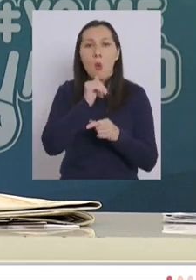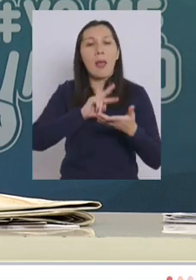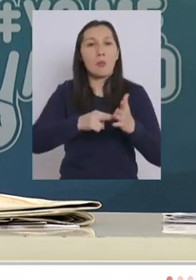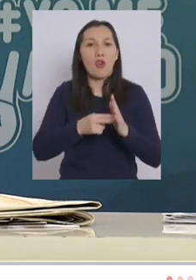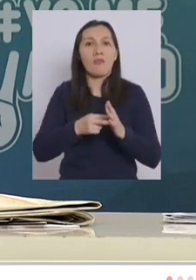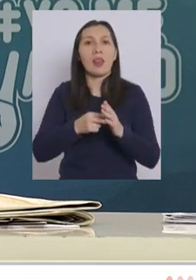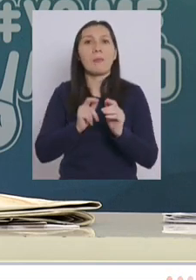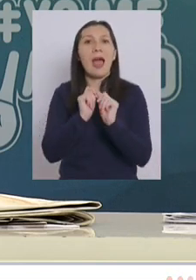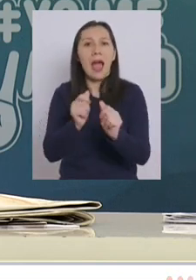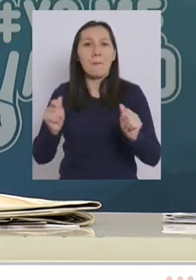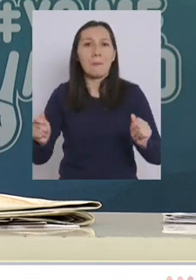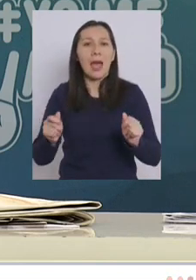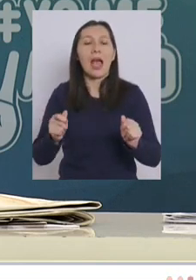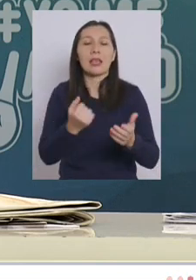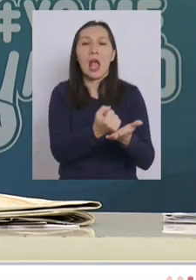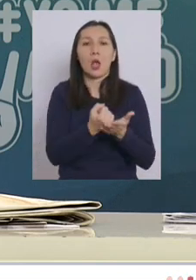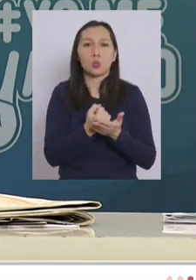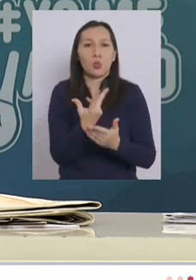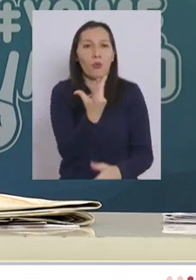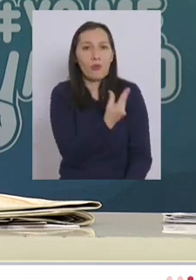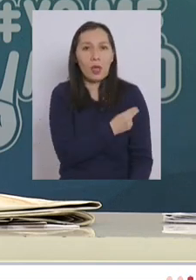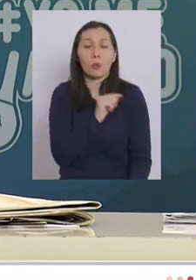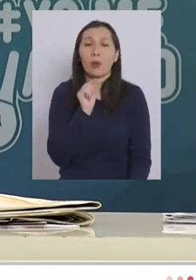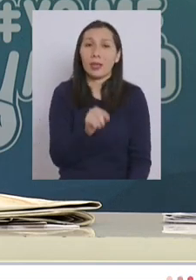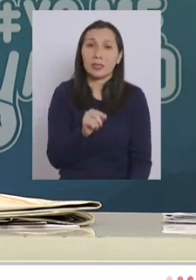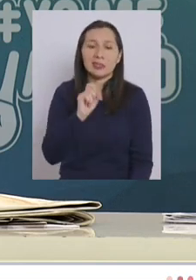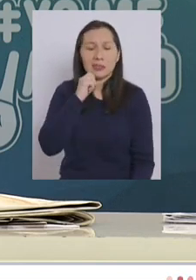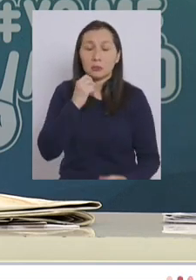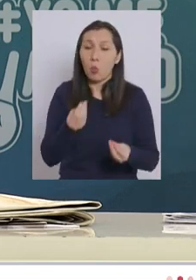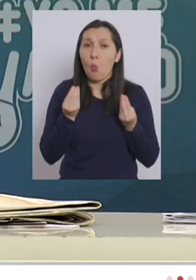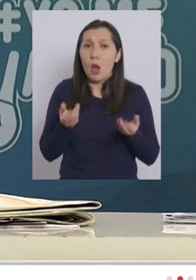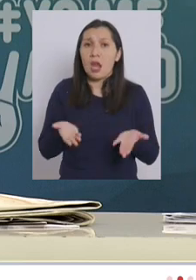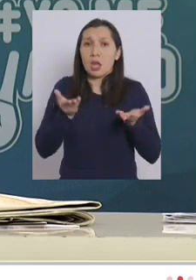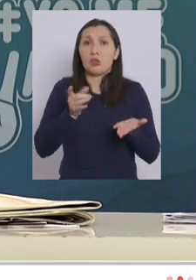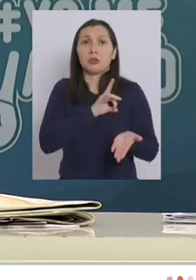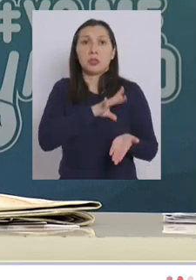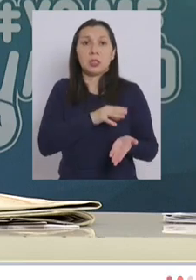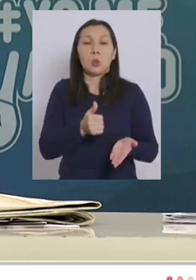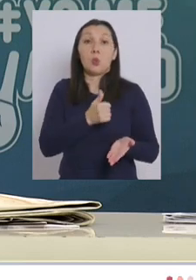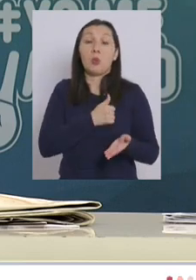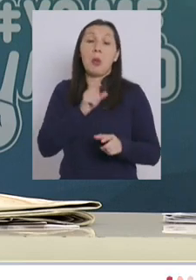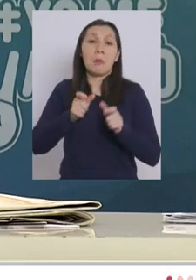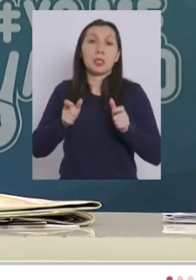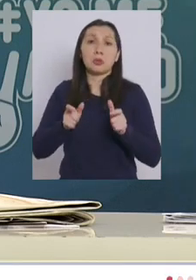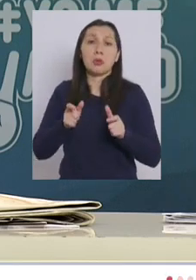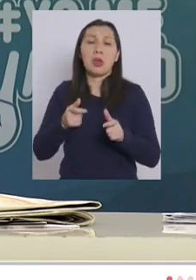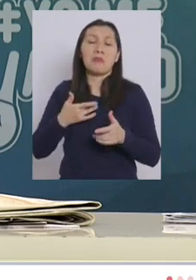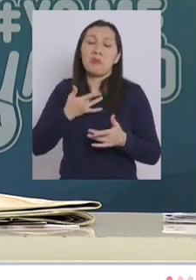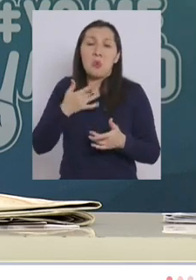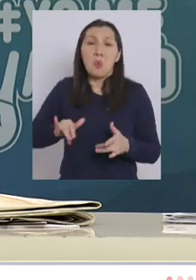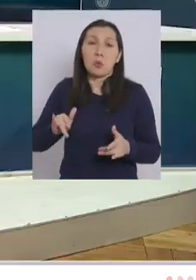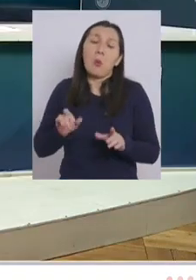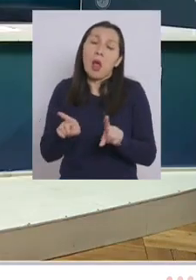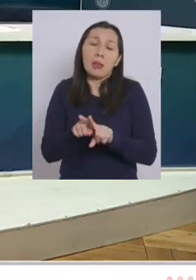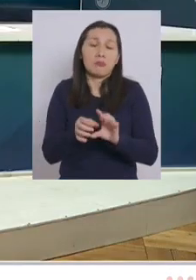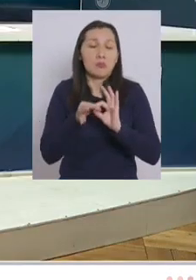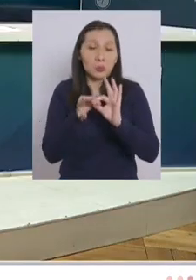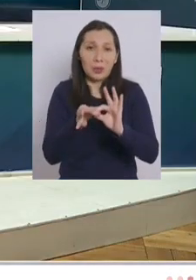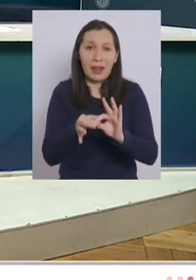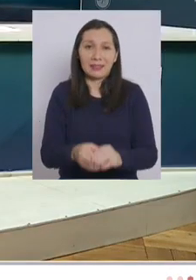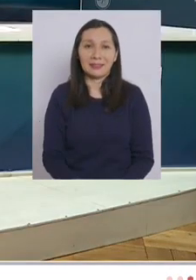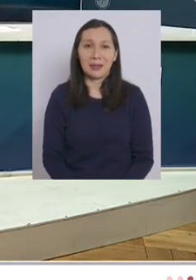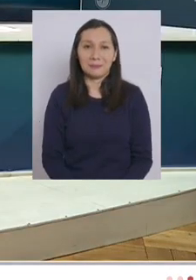problemas con las campañas de vacunación que son tan exitosas en Chile le duela a quien le duela muchas gracias gracias gracias gracias